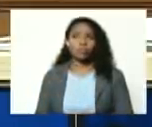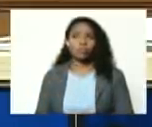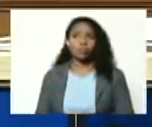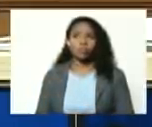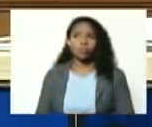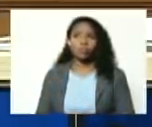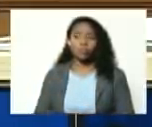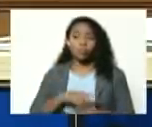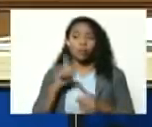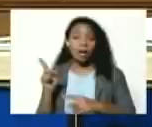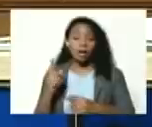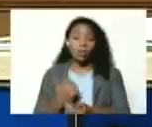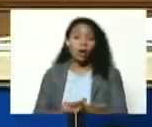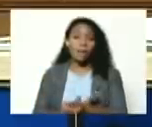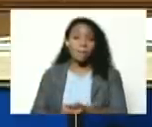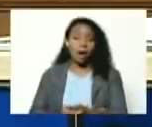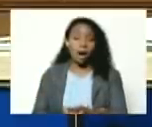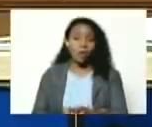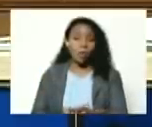él y su hermano